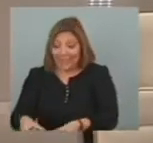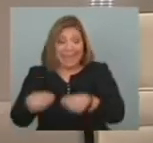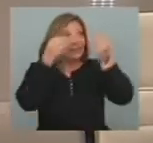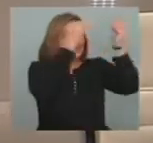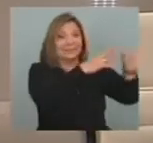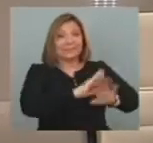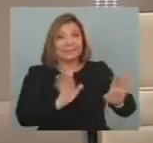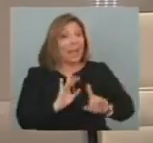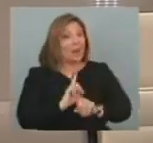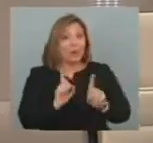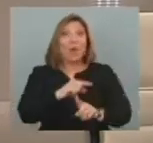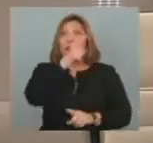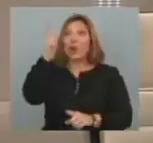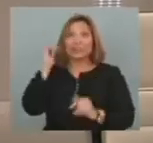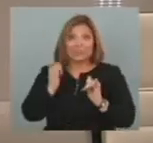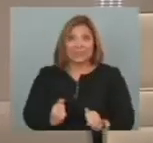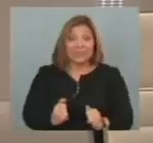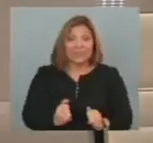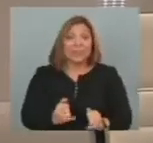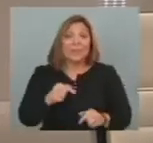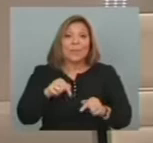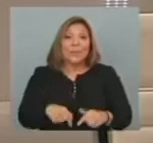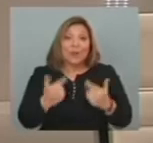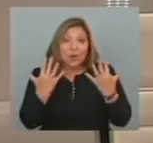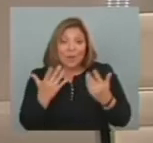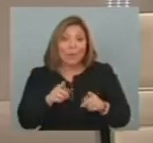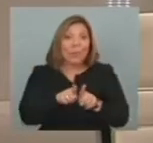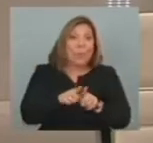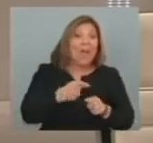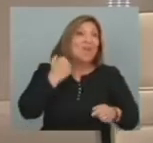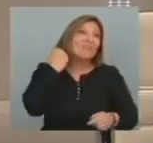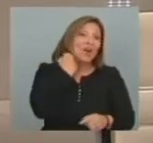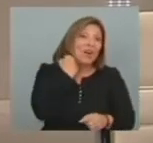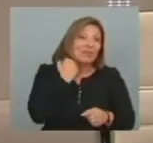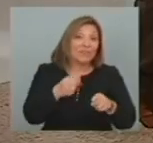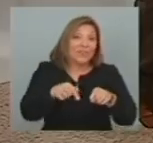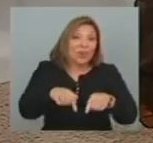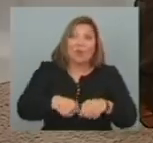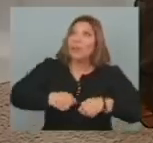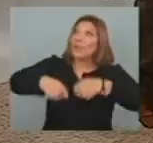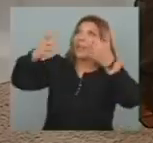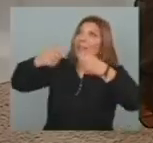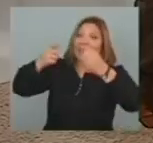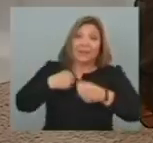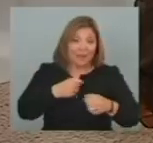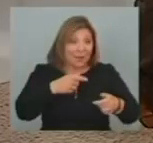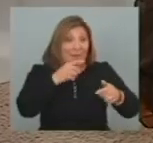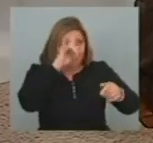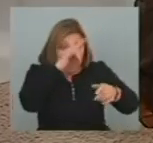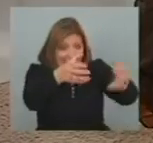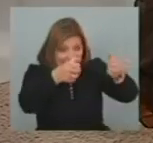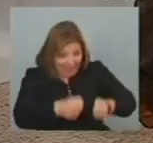Con otros países La apuesta Tiene que seguir Siendo el Mercosur Porque esto es algo Que permanentemente Se discute